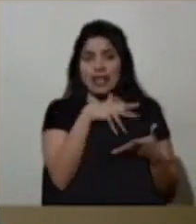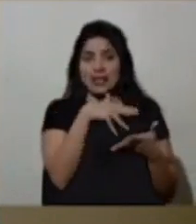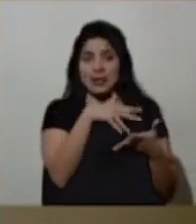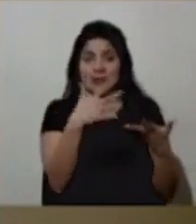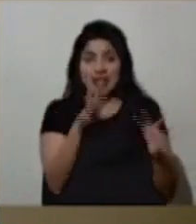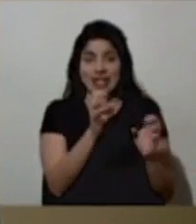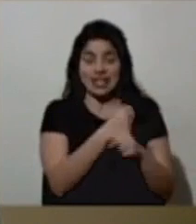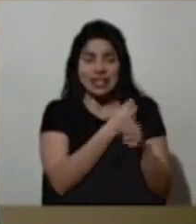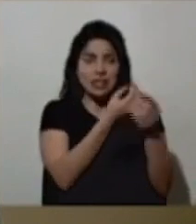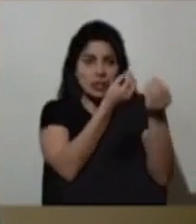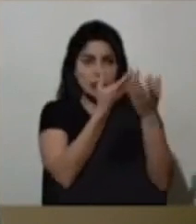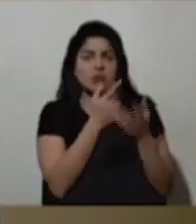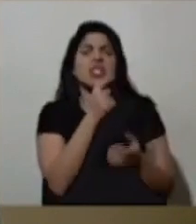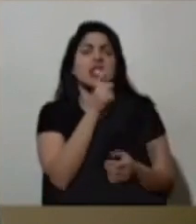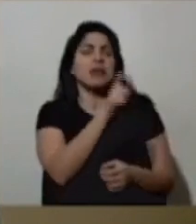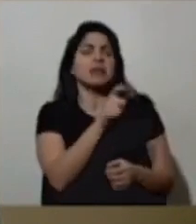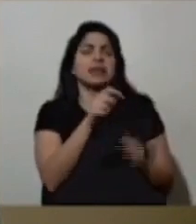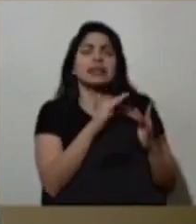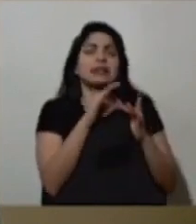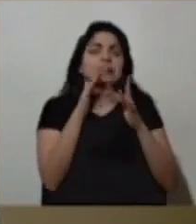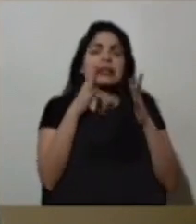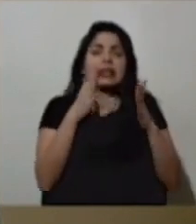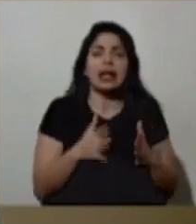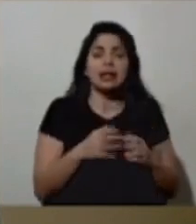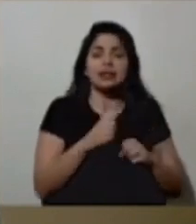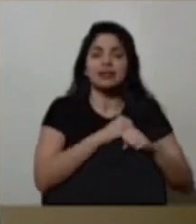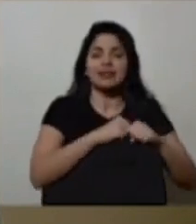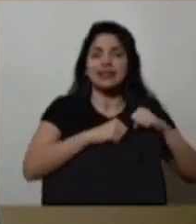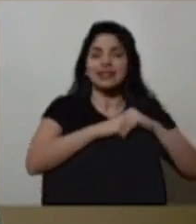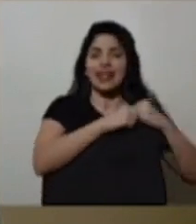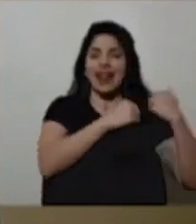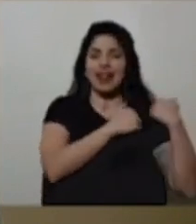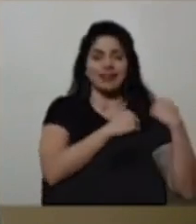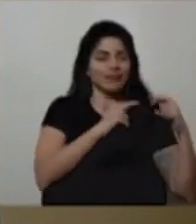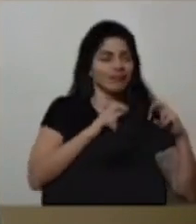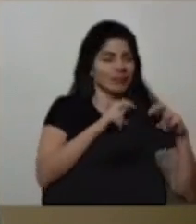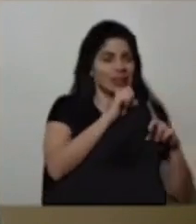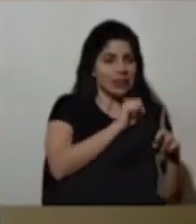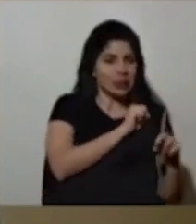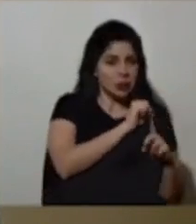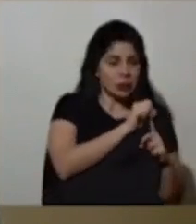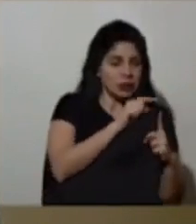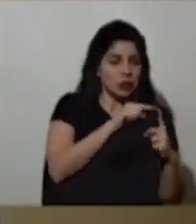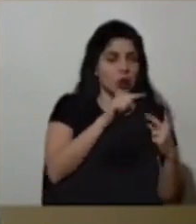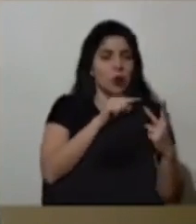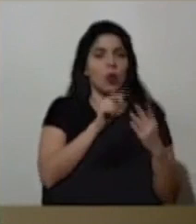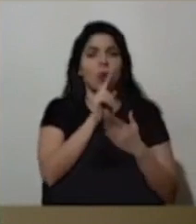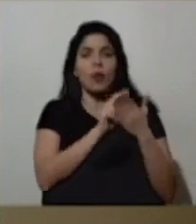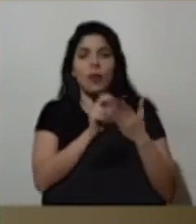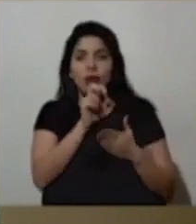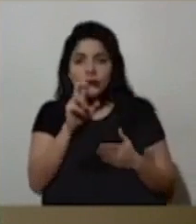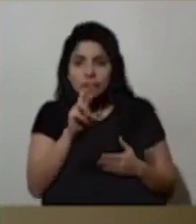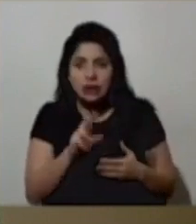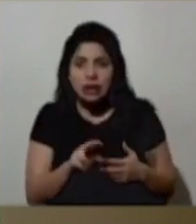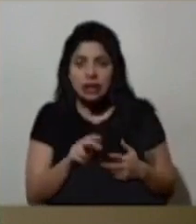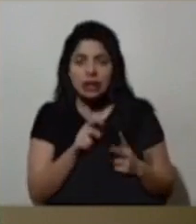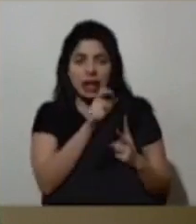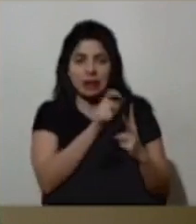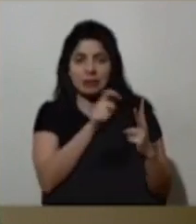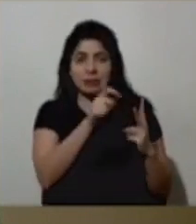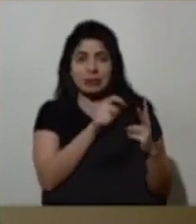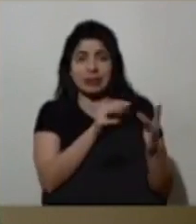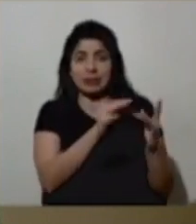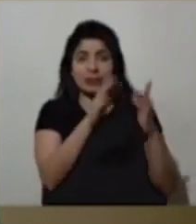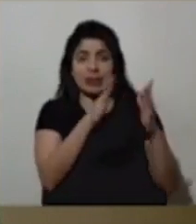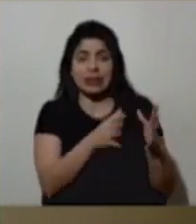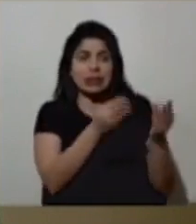realizado los especialistas, tanto de la Sala de Análisis de Situación como de la Universidad de Costa Rica, en lo